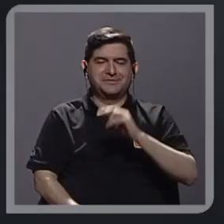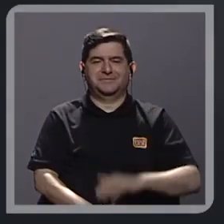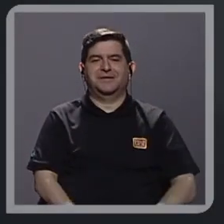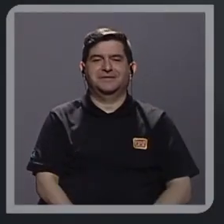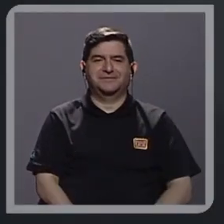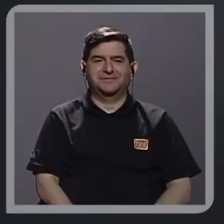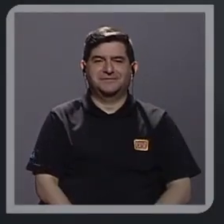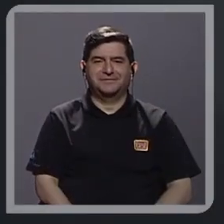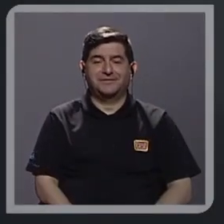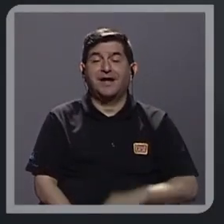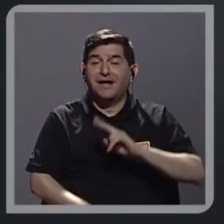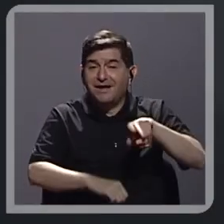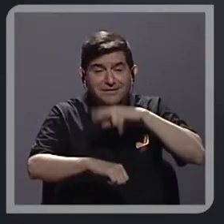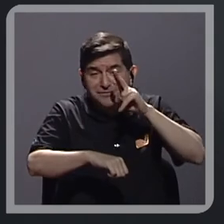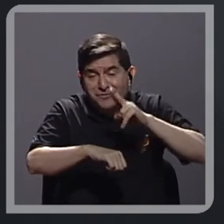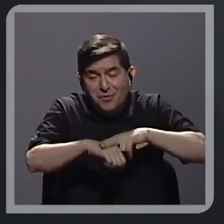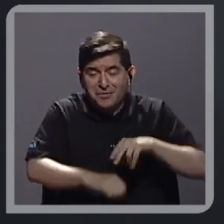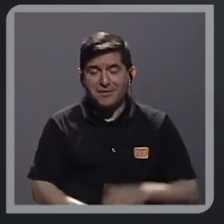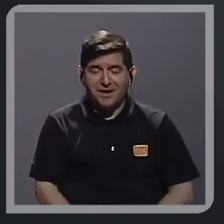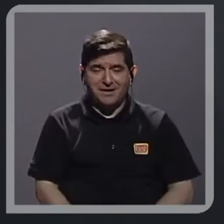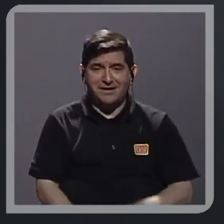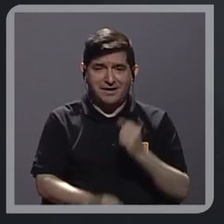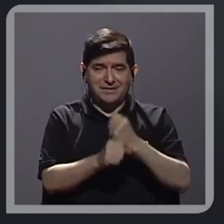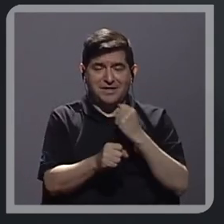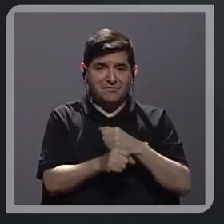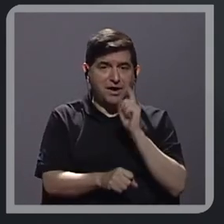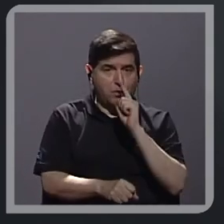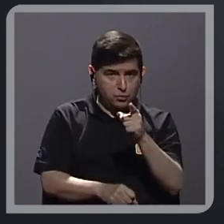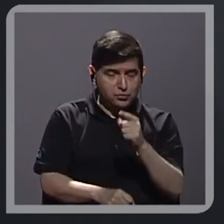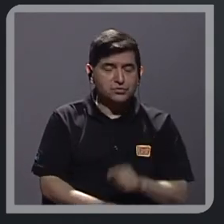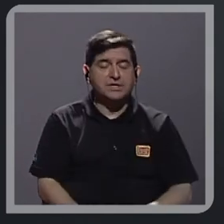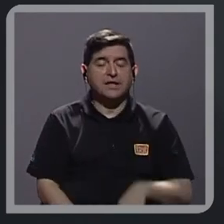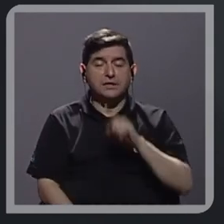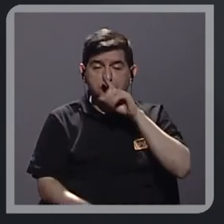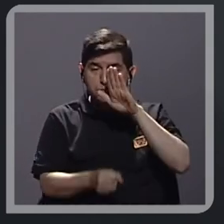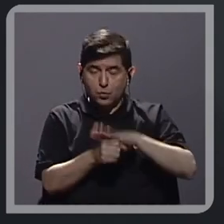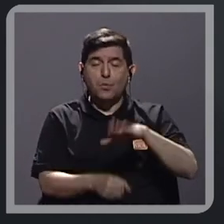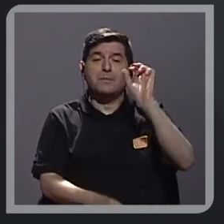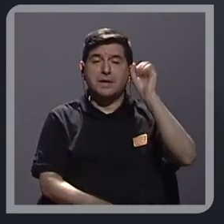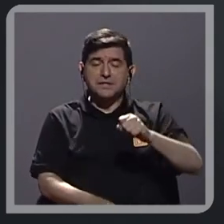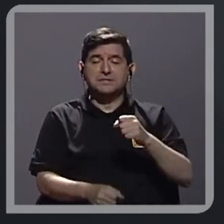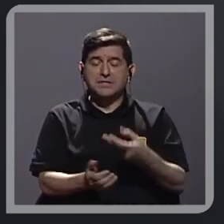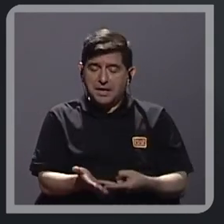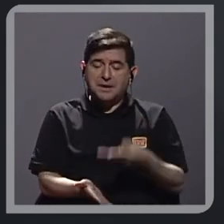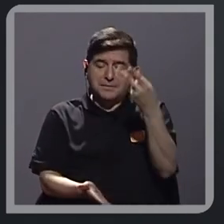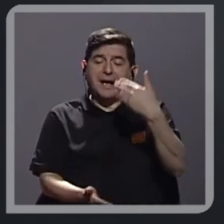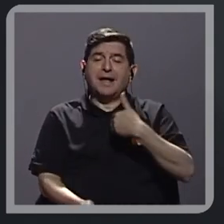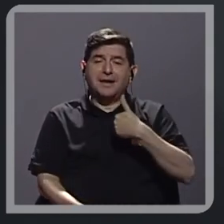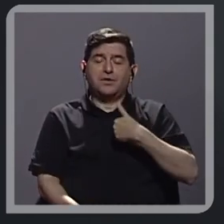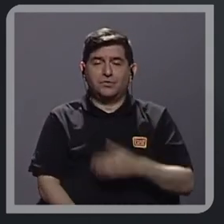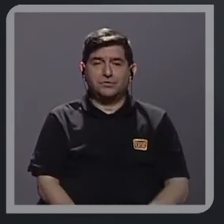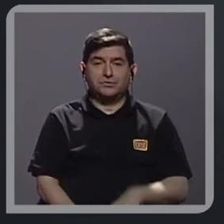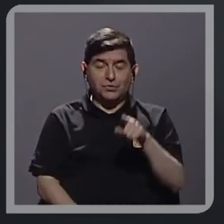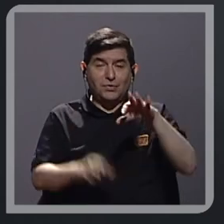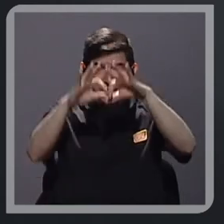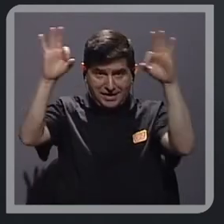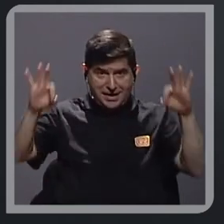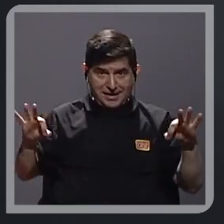completamente eso porque es natural y es un trabajo en el que ustedes han hecho su tarea y eso es muy valioso decirlo porque en esa